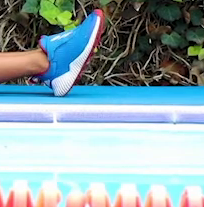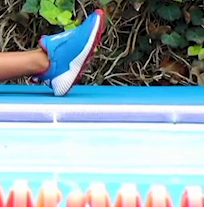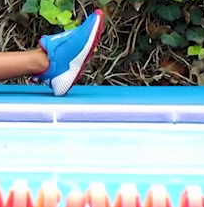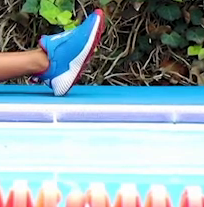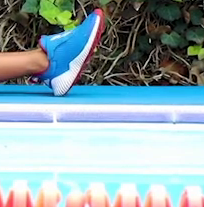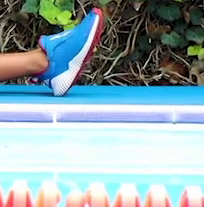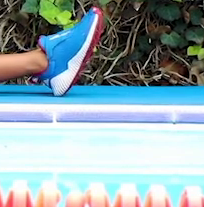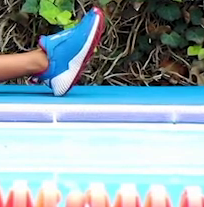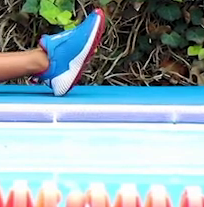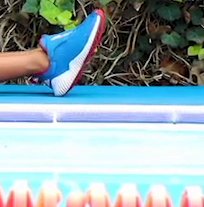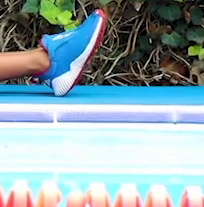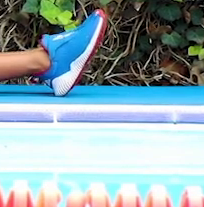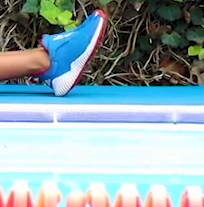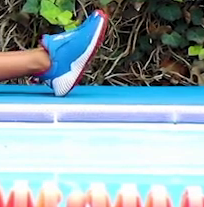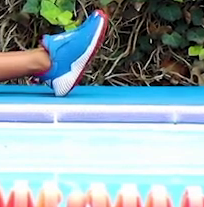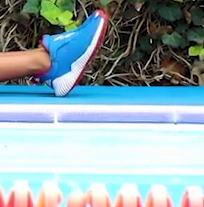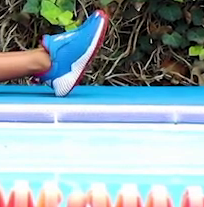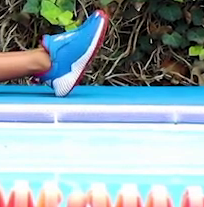profundo.